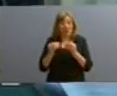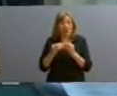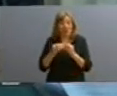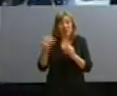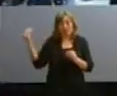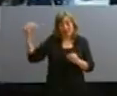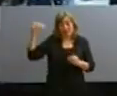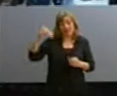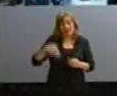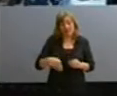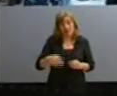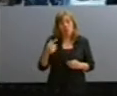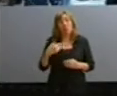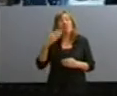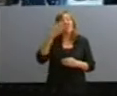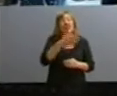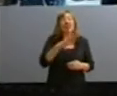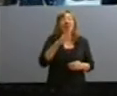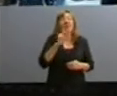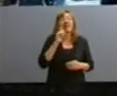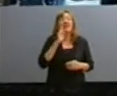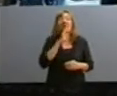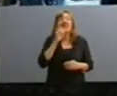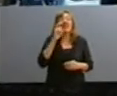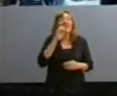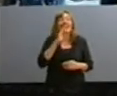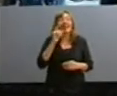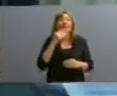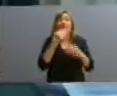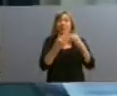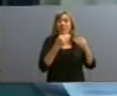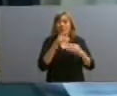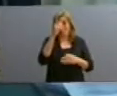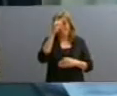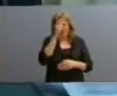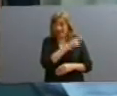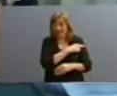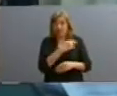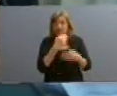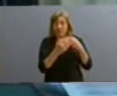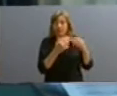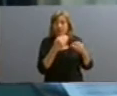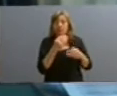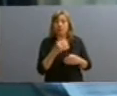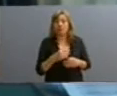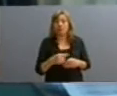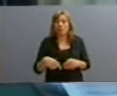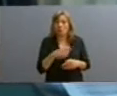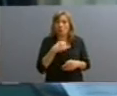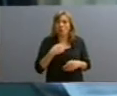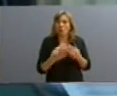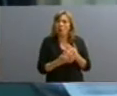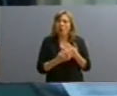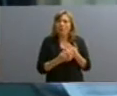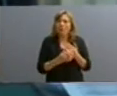y él fue a visitarlo a Rivelli a la cárcel, porque querían hablar con Rivelli. Era tal el compromiso que todos teníamos con